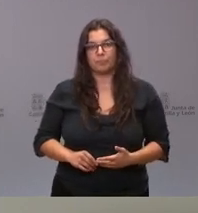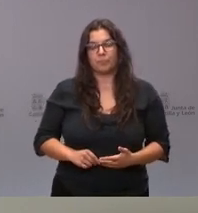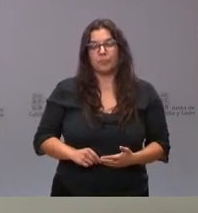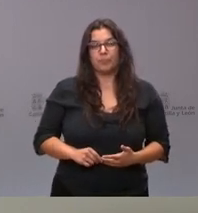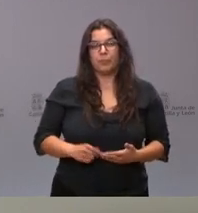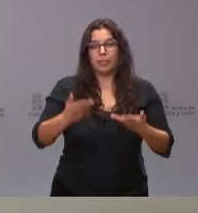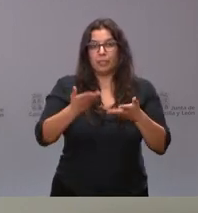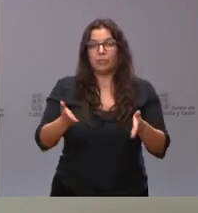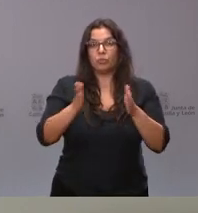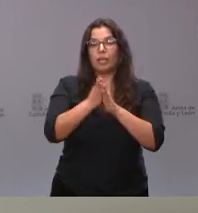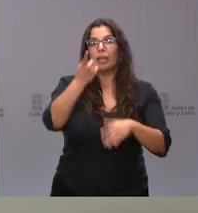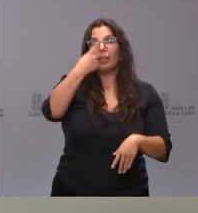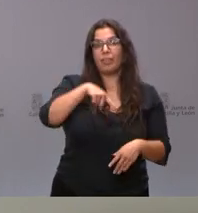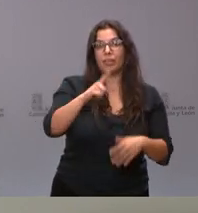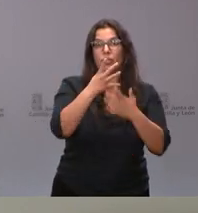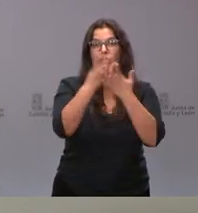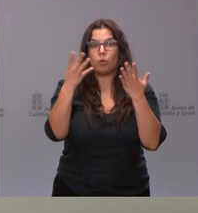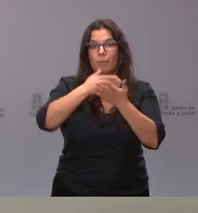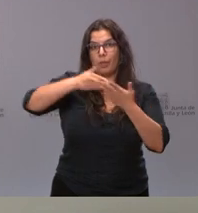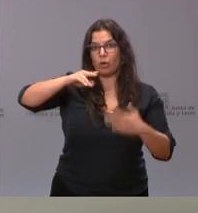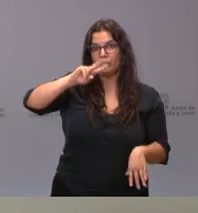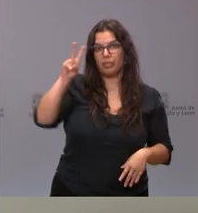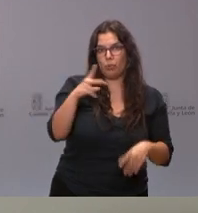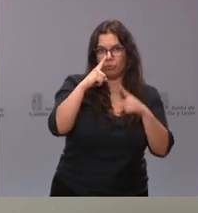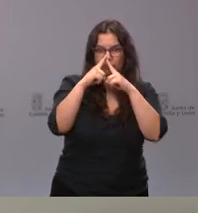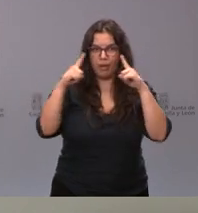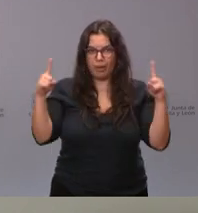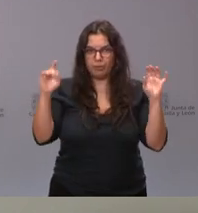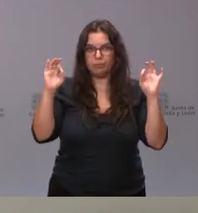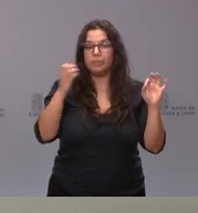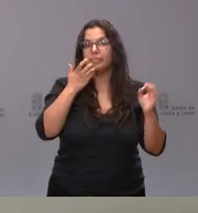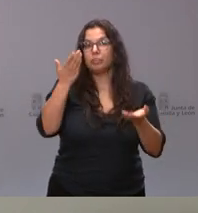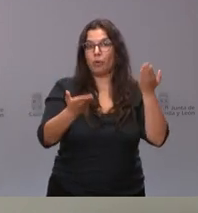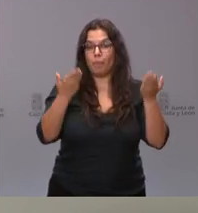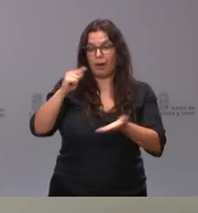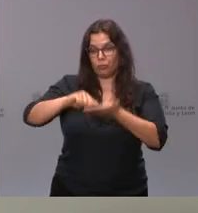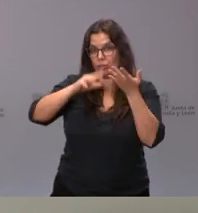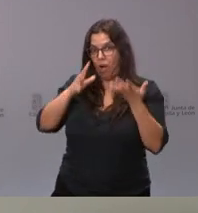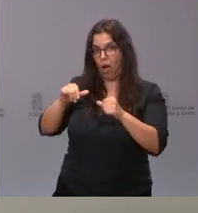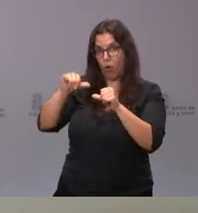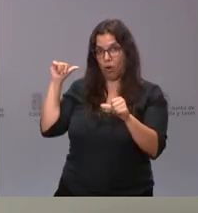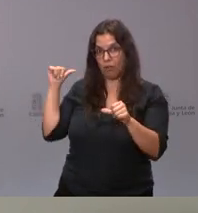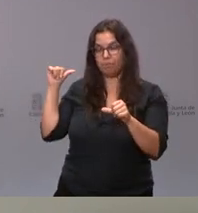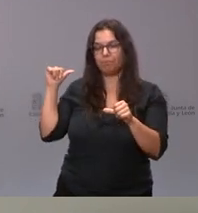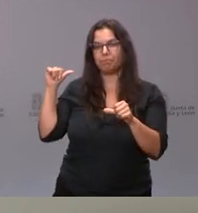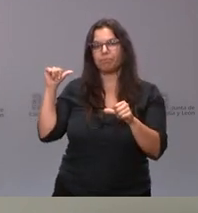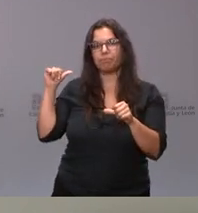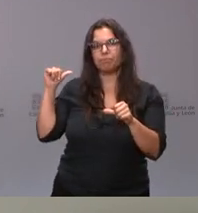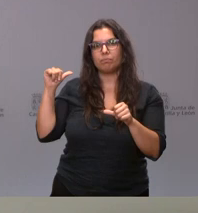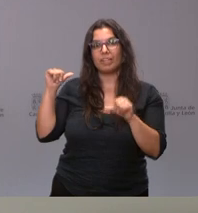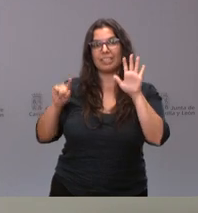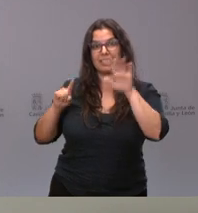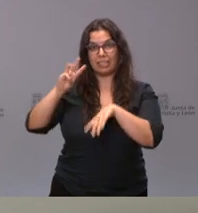asciende a 119 millones de euros. Si comparamos con la vigente actualmente, que era 63,